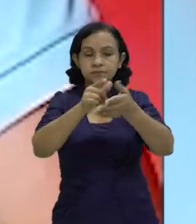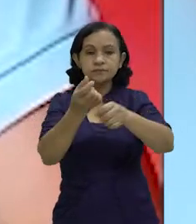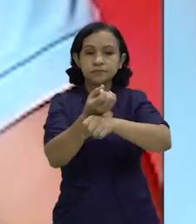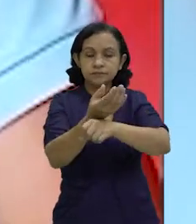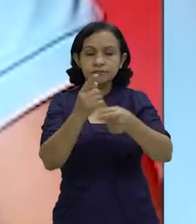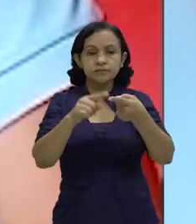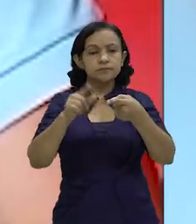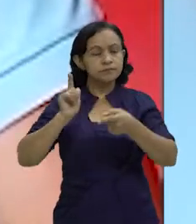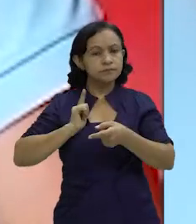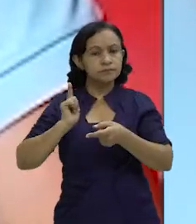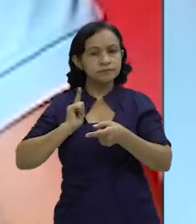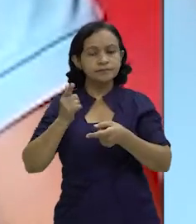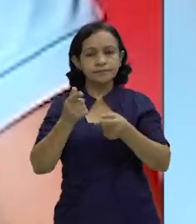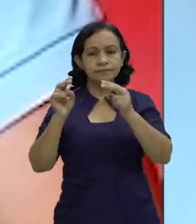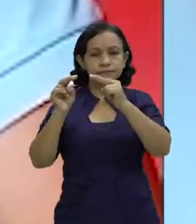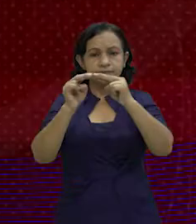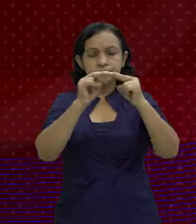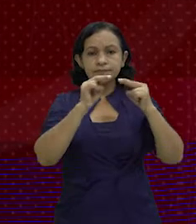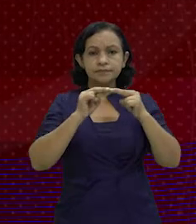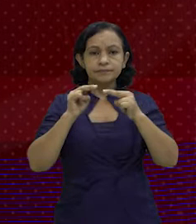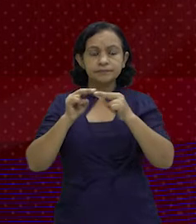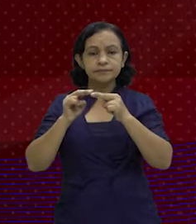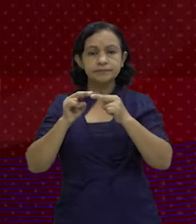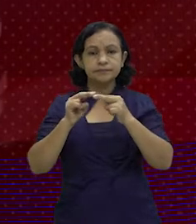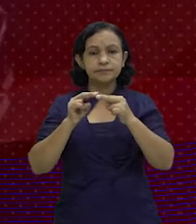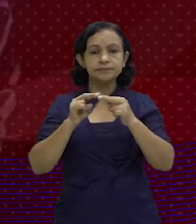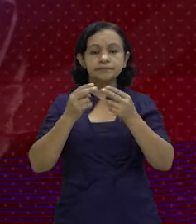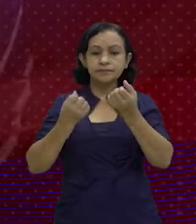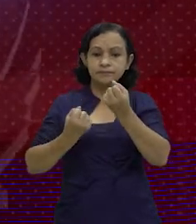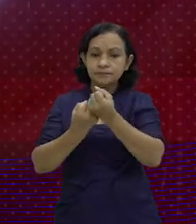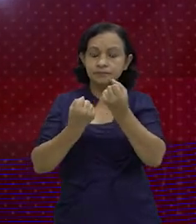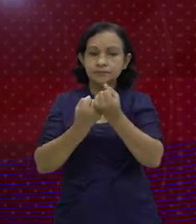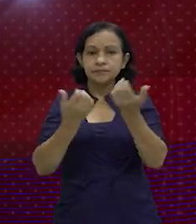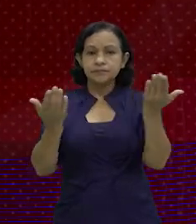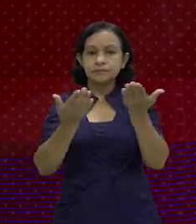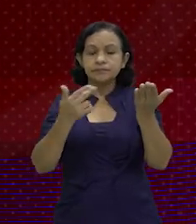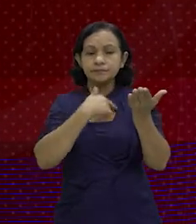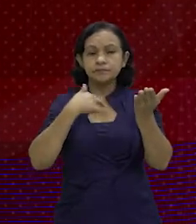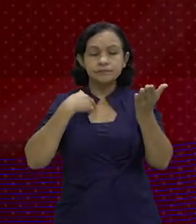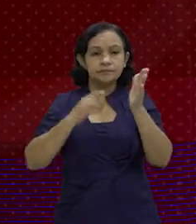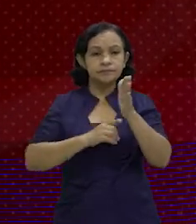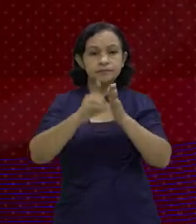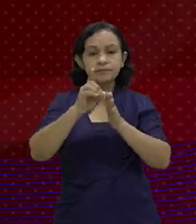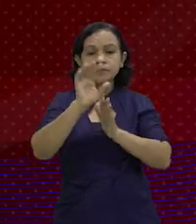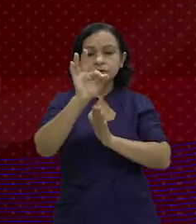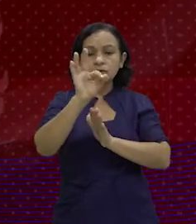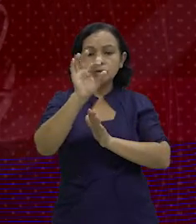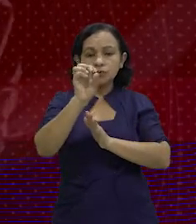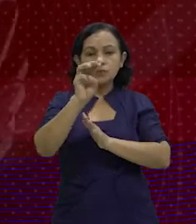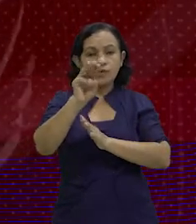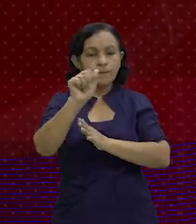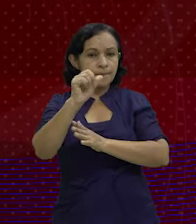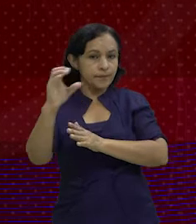alcantarillas. Aquí tenemos también una articulación con una cooperativa que se desarrolla a través del FOMAP